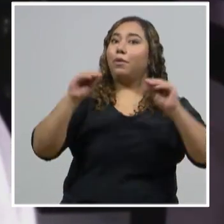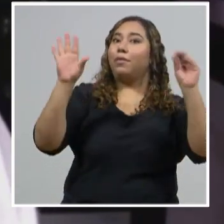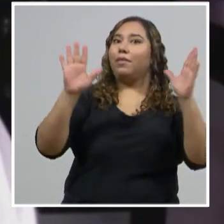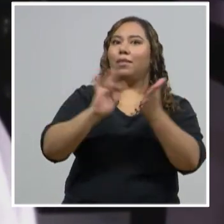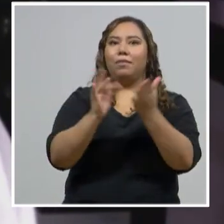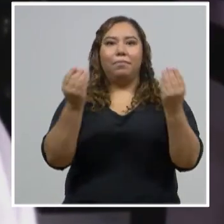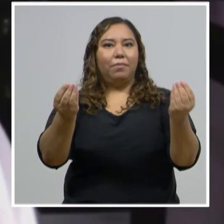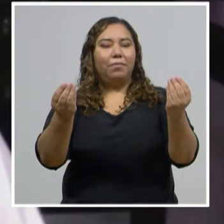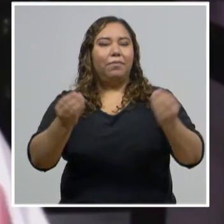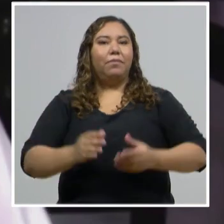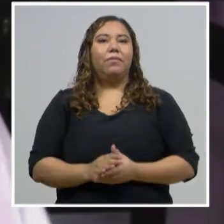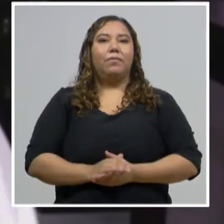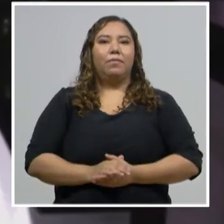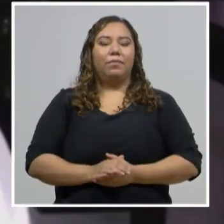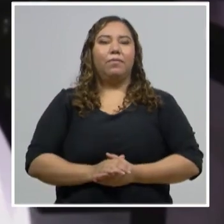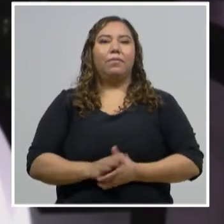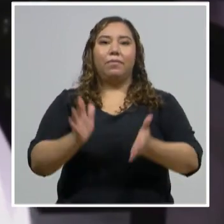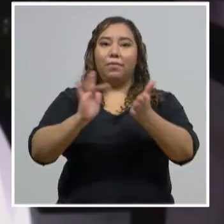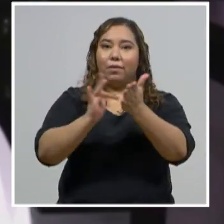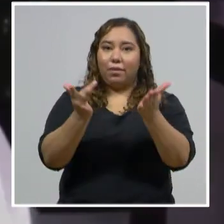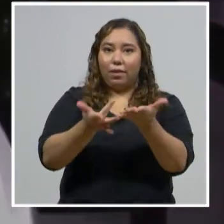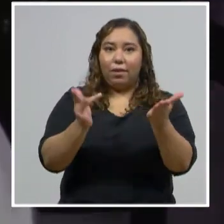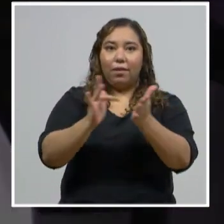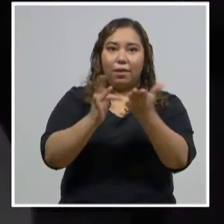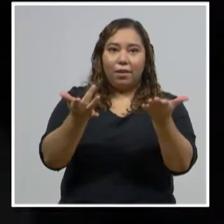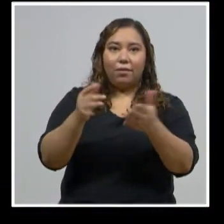muchas gracias. Gracias a la Iglesia CCI.